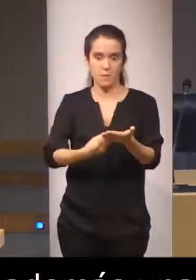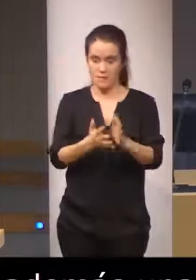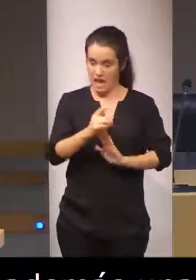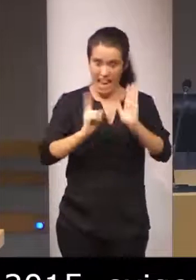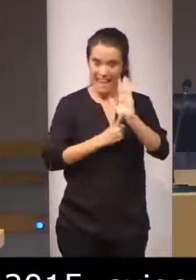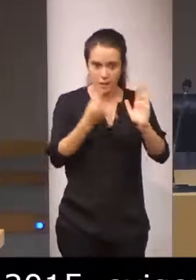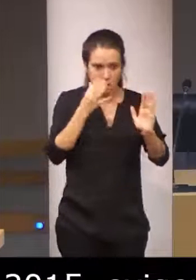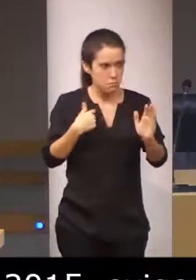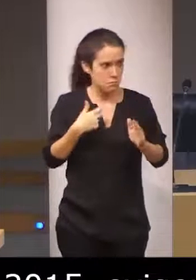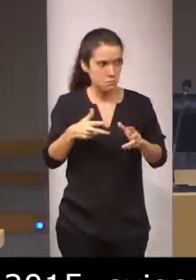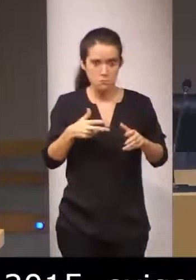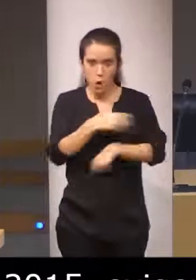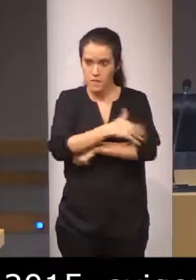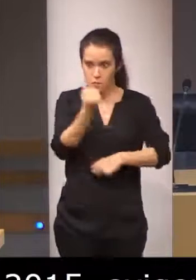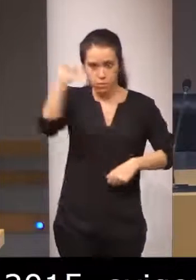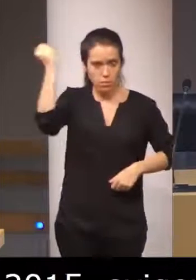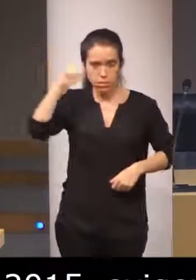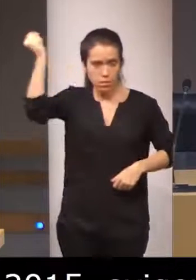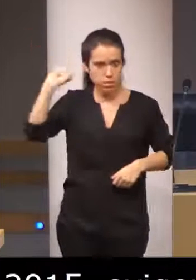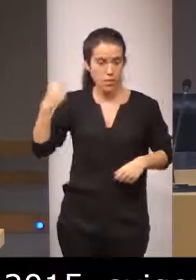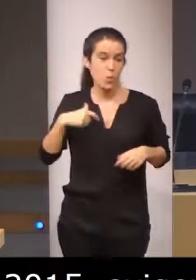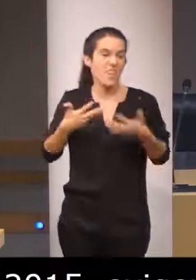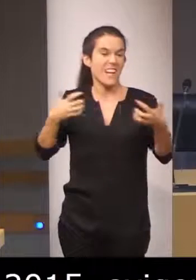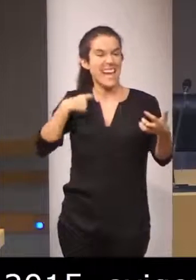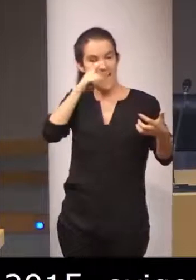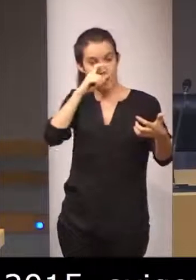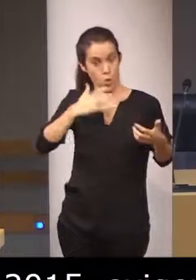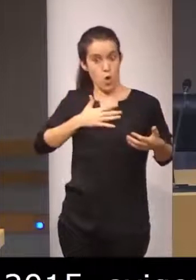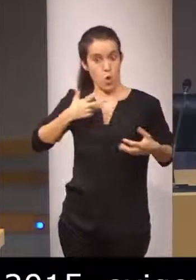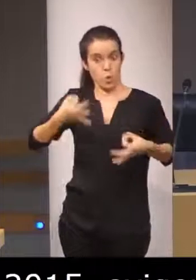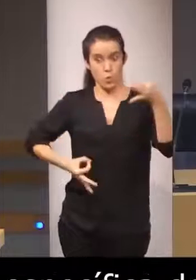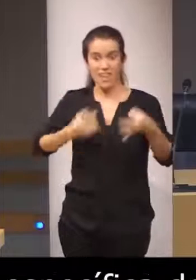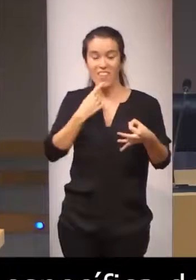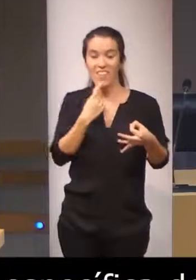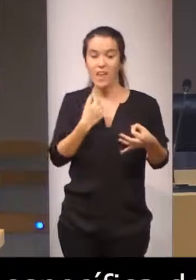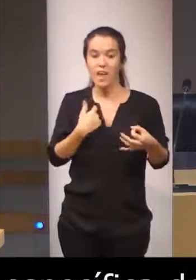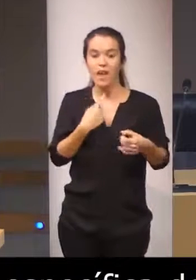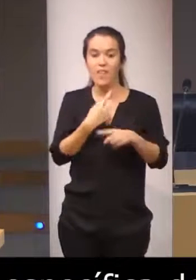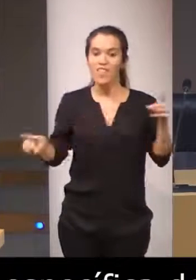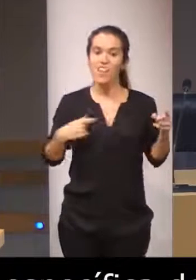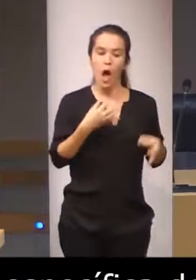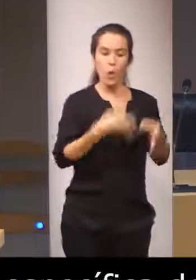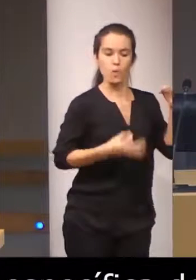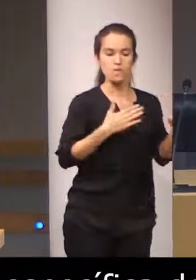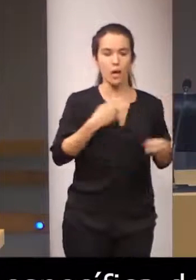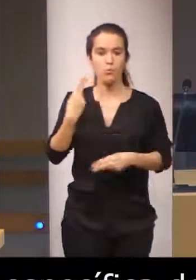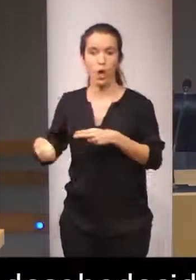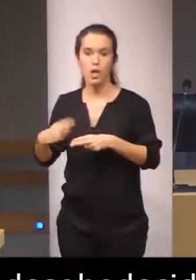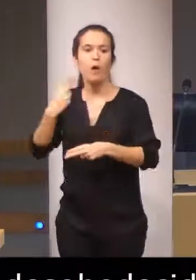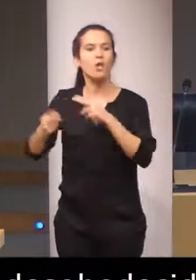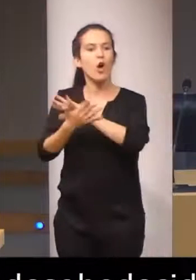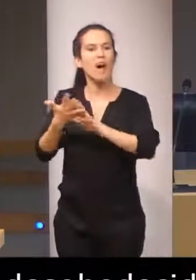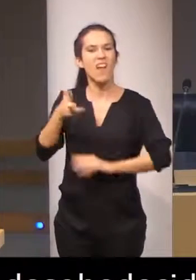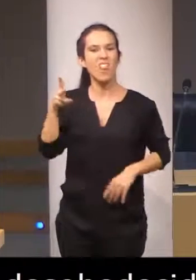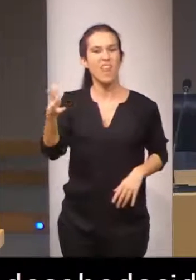desobedecidas concluyo con la vieja frase que decimos los juristas la diferencia entre un jurista y un político los políticos hablan de derechos